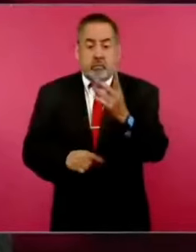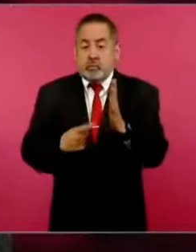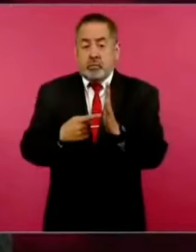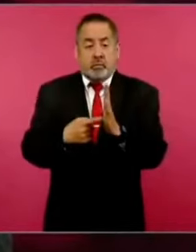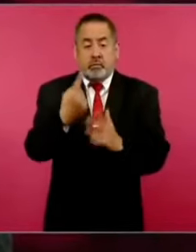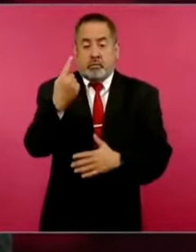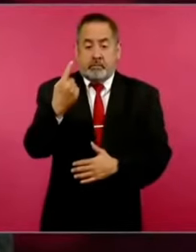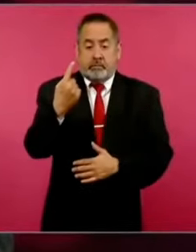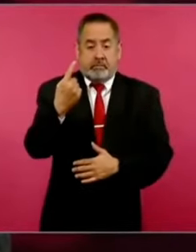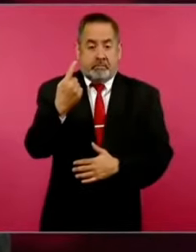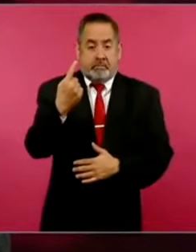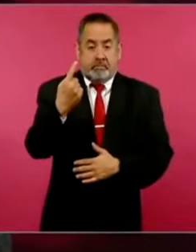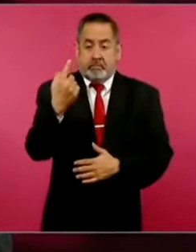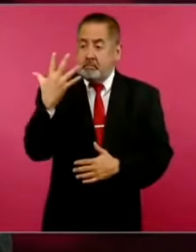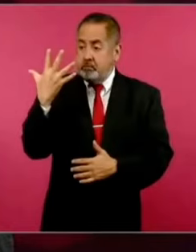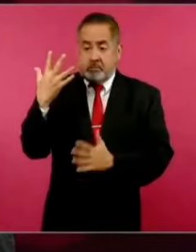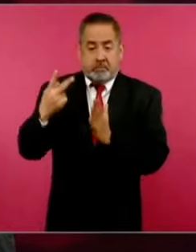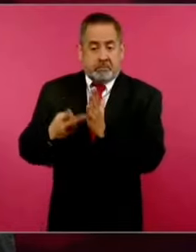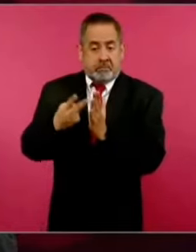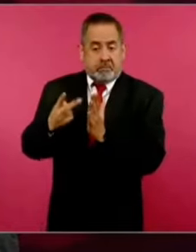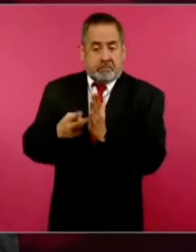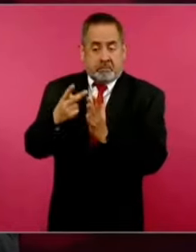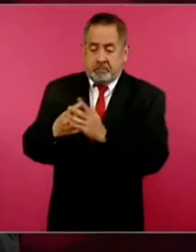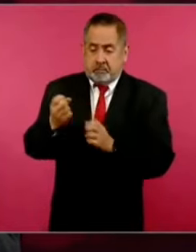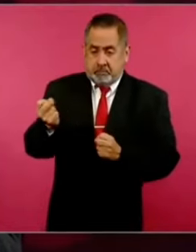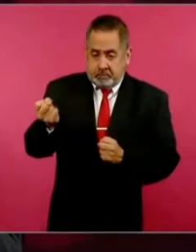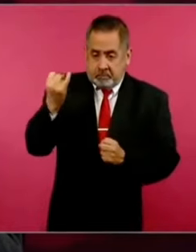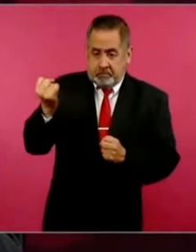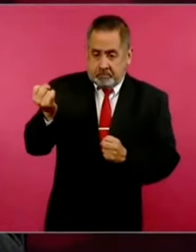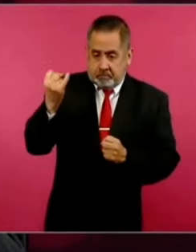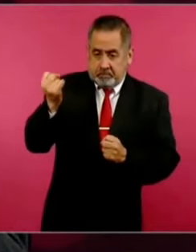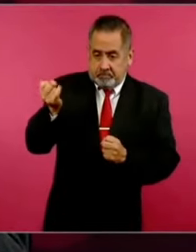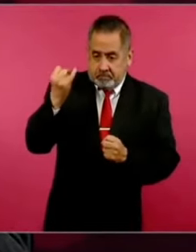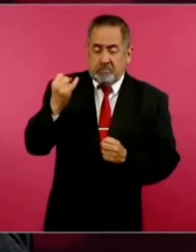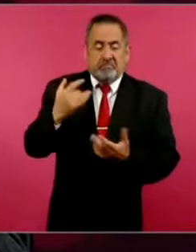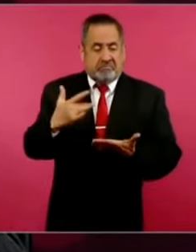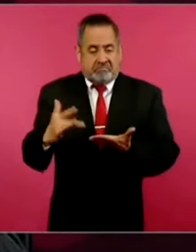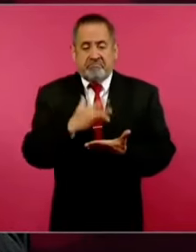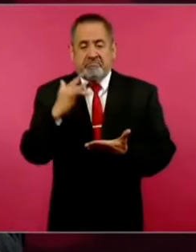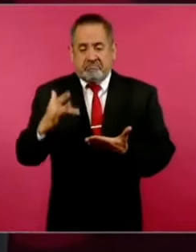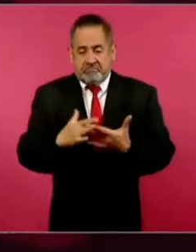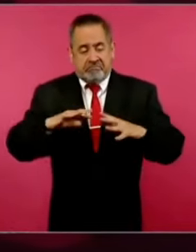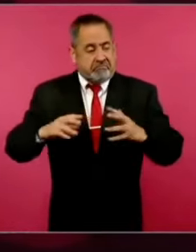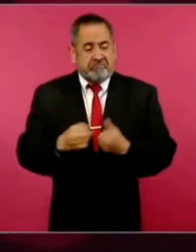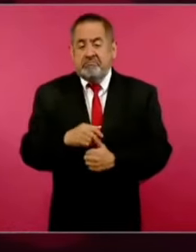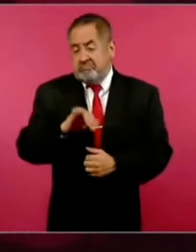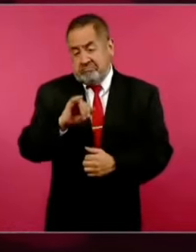el único, cinco años apoyando.